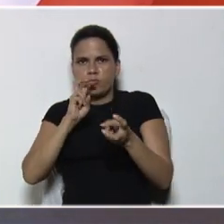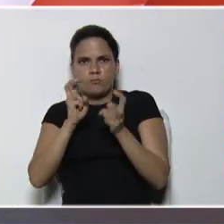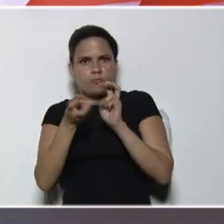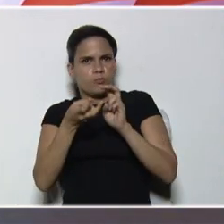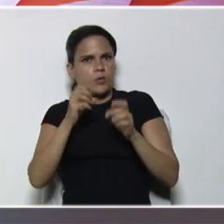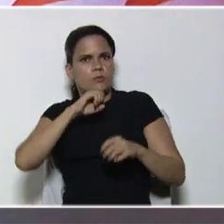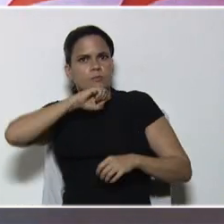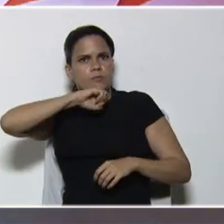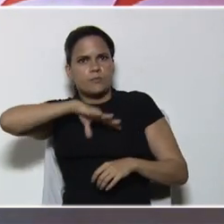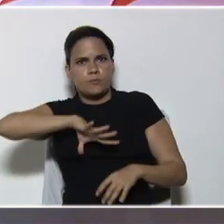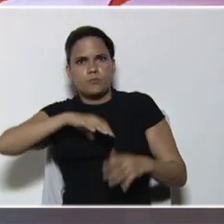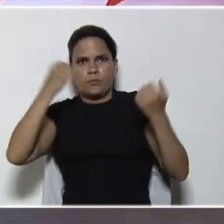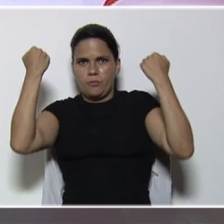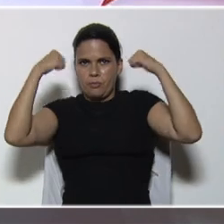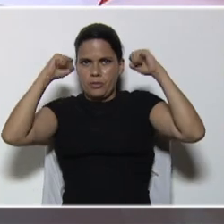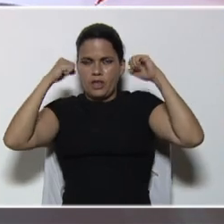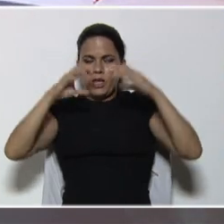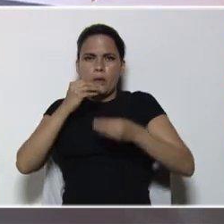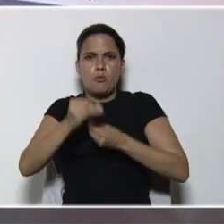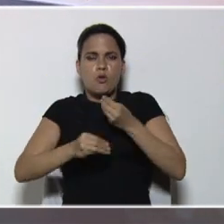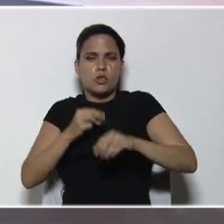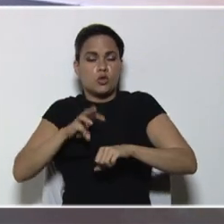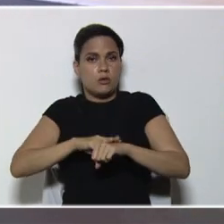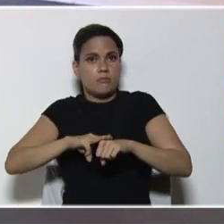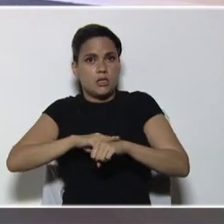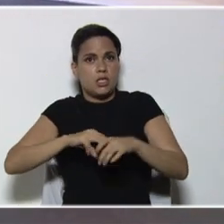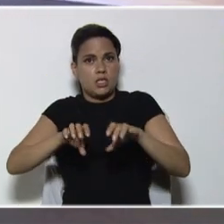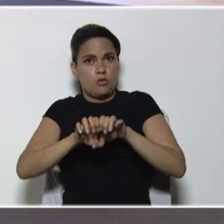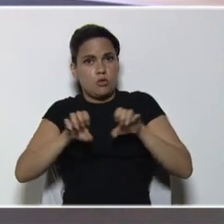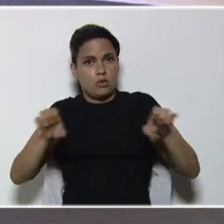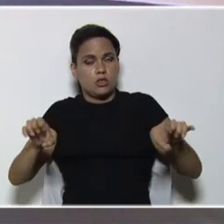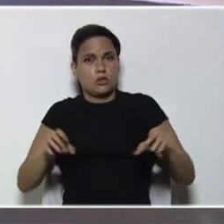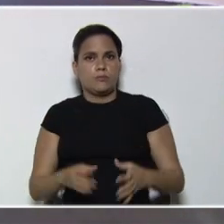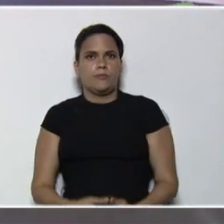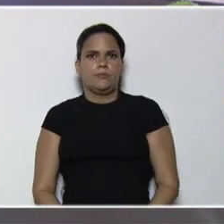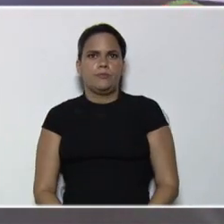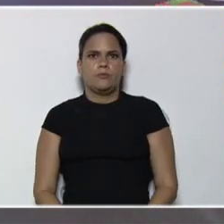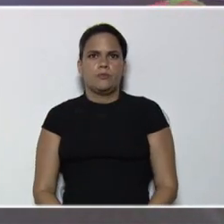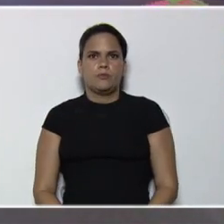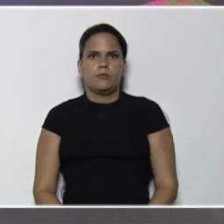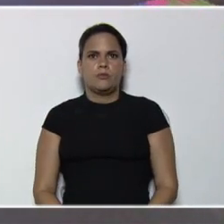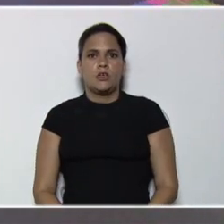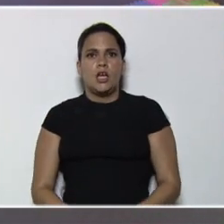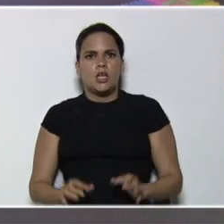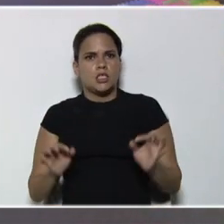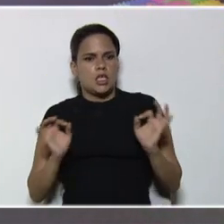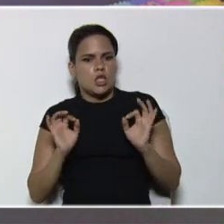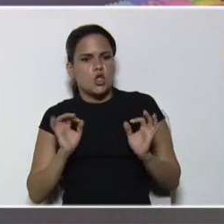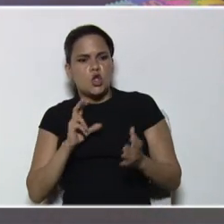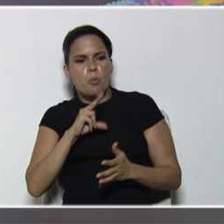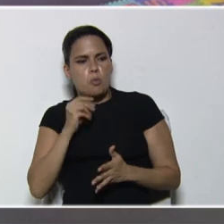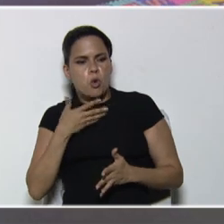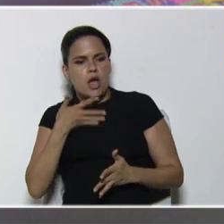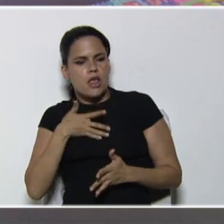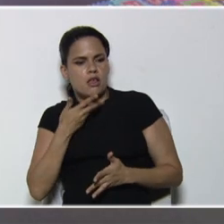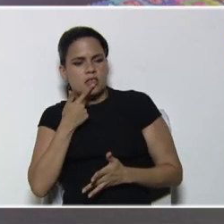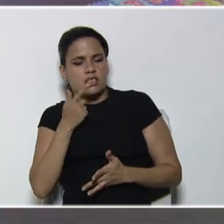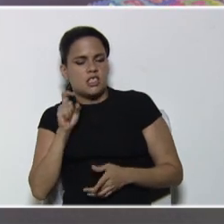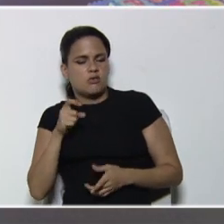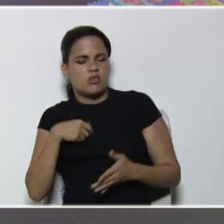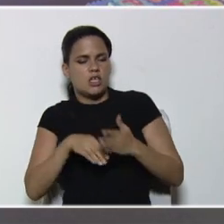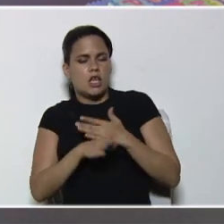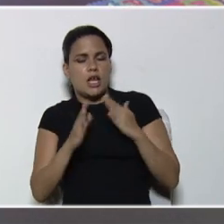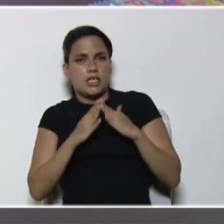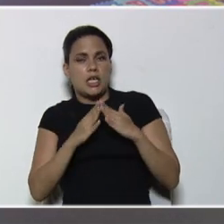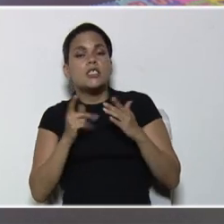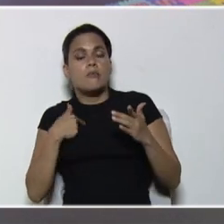prácticos, que hemos preparado, desde el Ministerio, del Poder Popular, para la educación, así que no hay excusa, para salir de casa, y si van a salir,